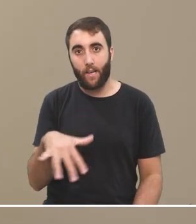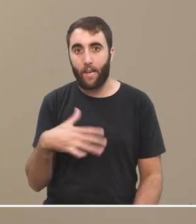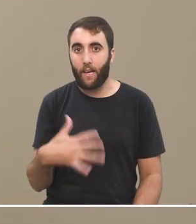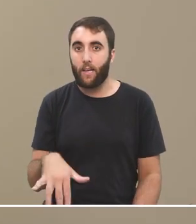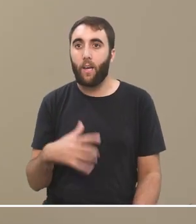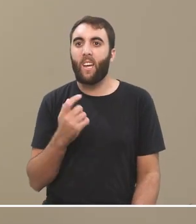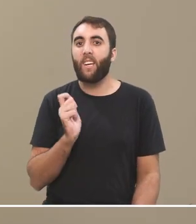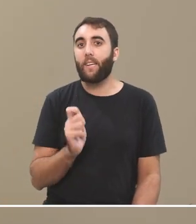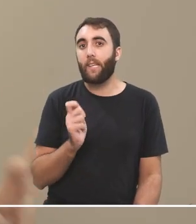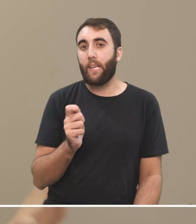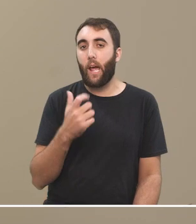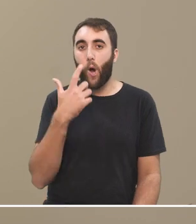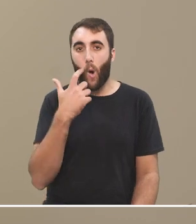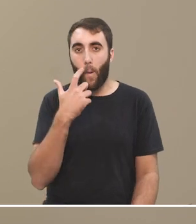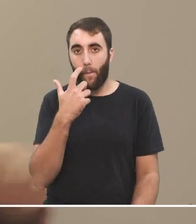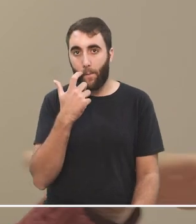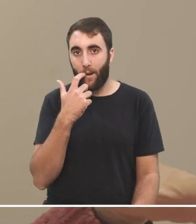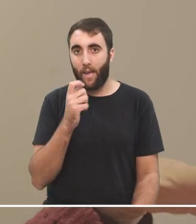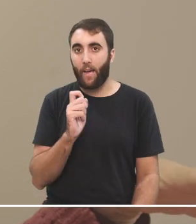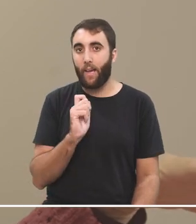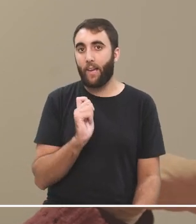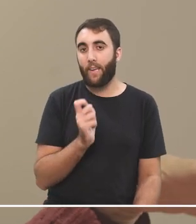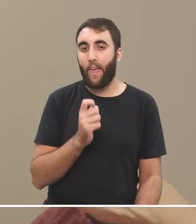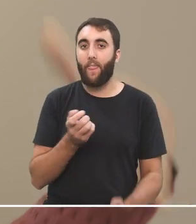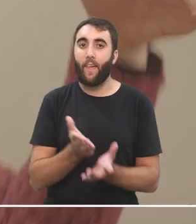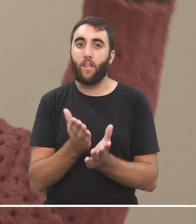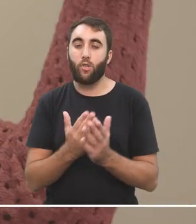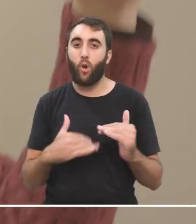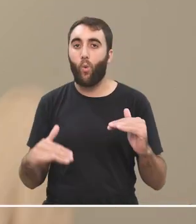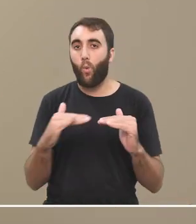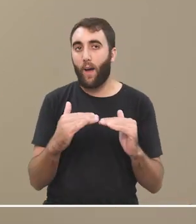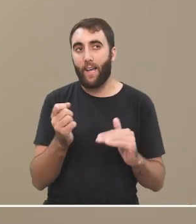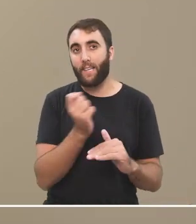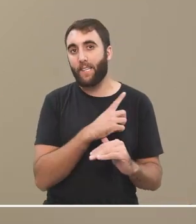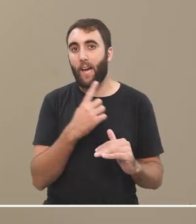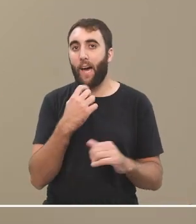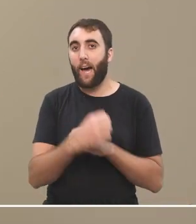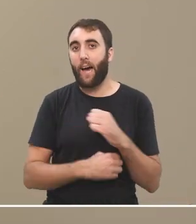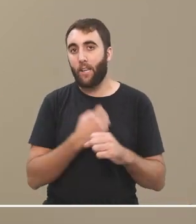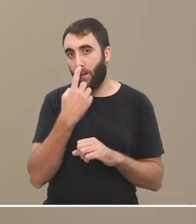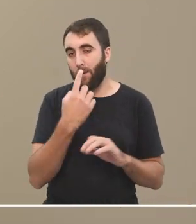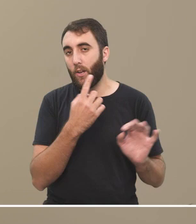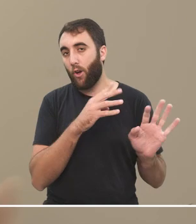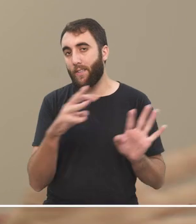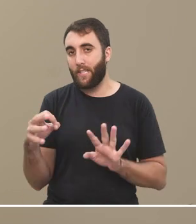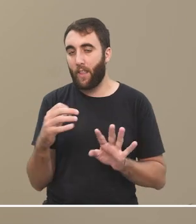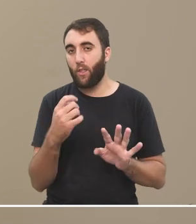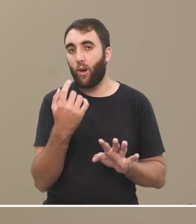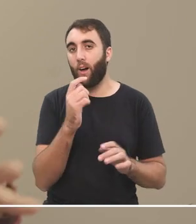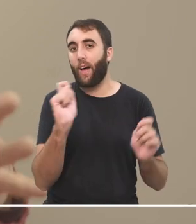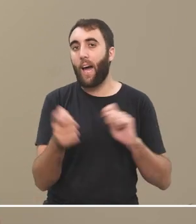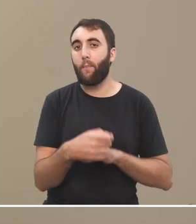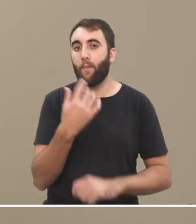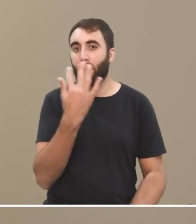¿no? o sea ¿quiénes eran los hombres que tenían derechos iguales allá en los inicios de la Revolución Francesa y del cambio de